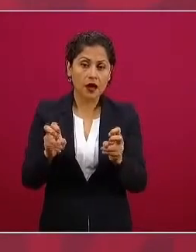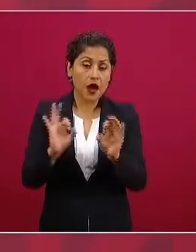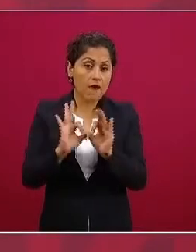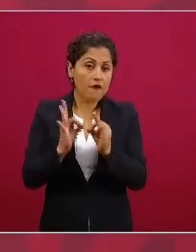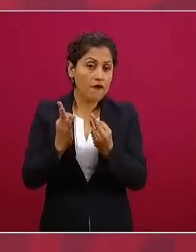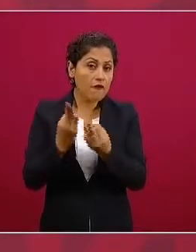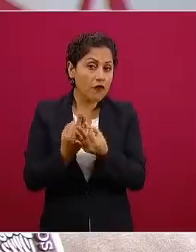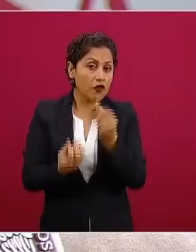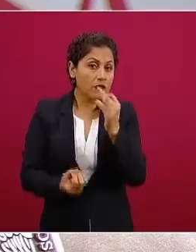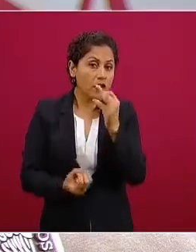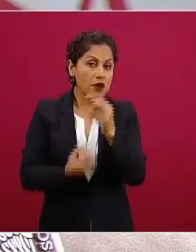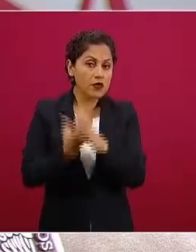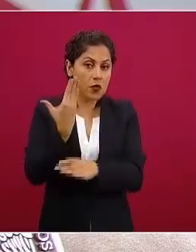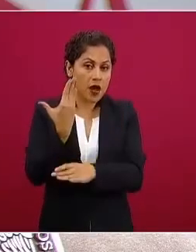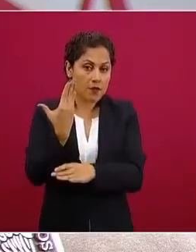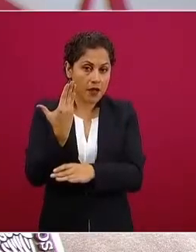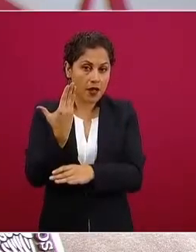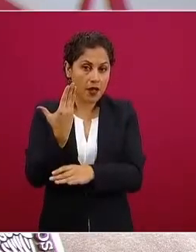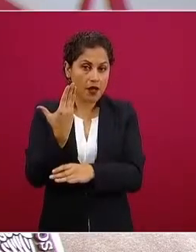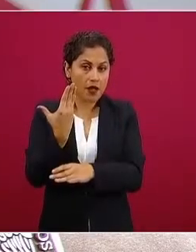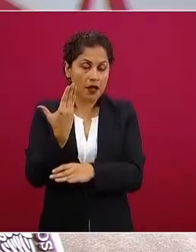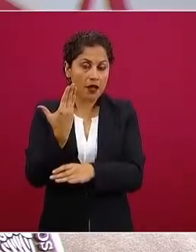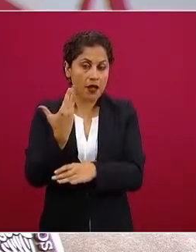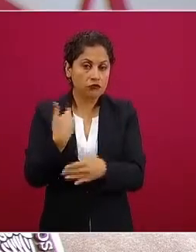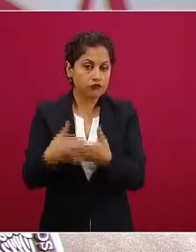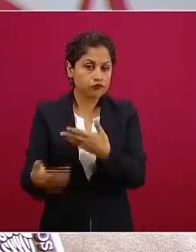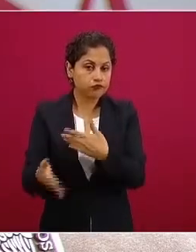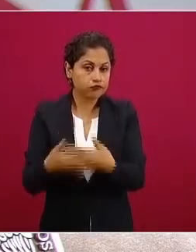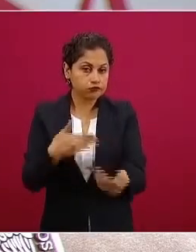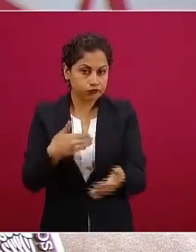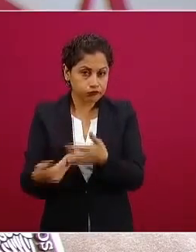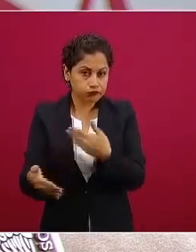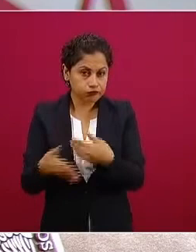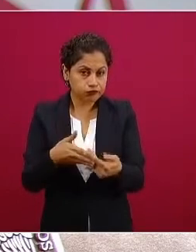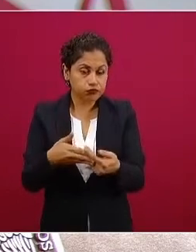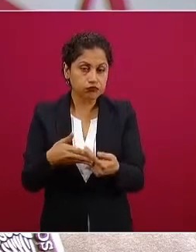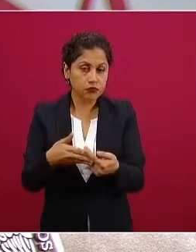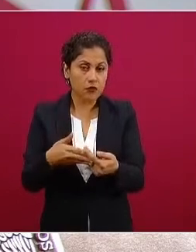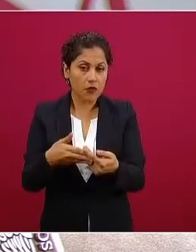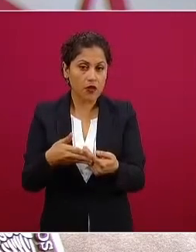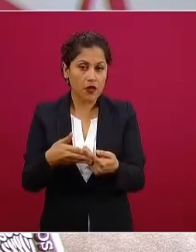alternativo o distinto al neoliberal